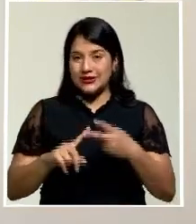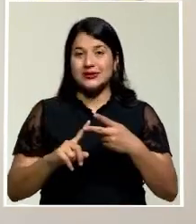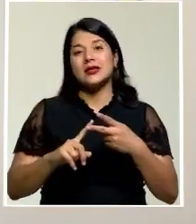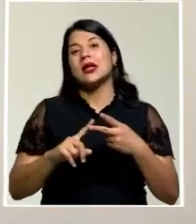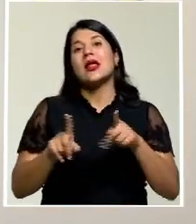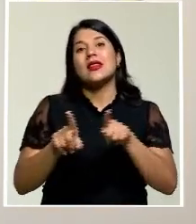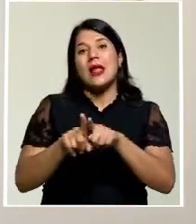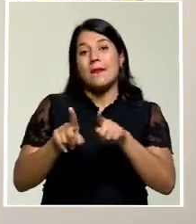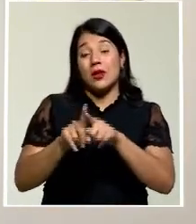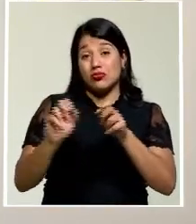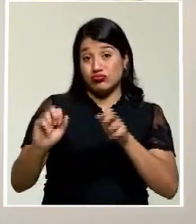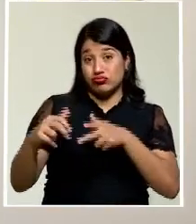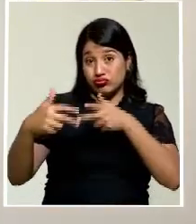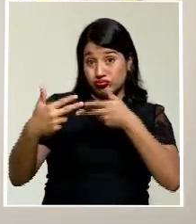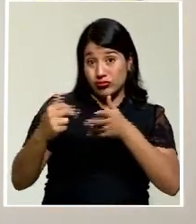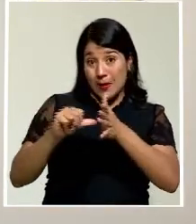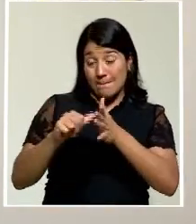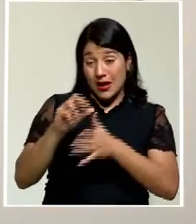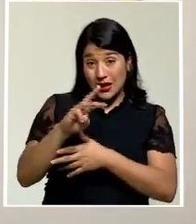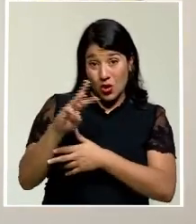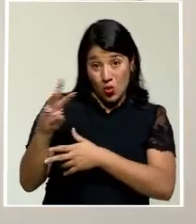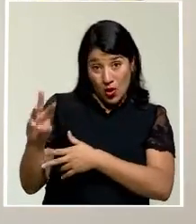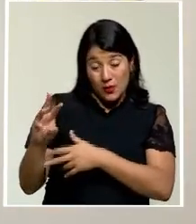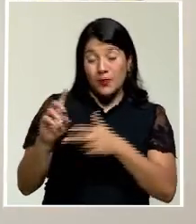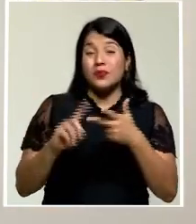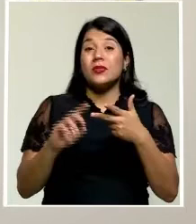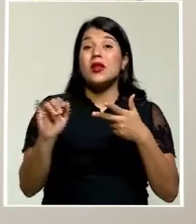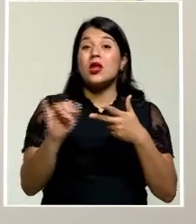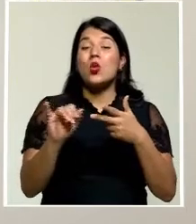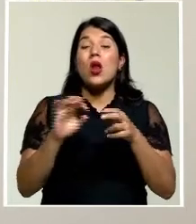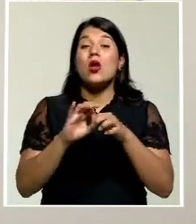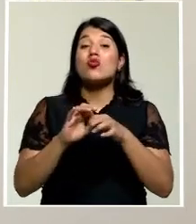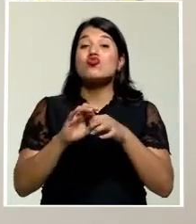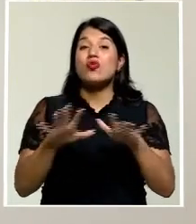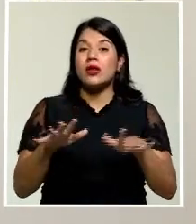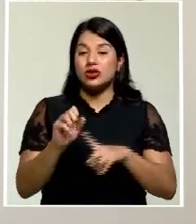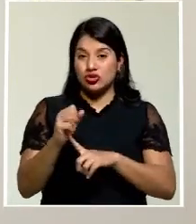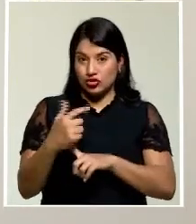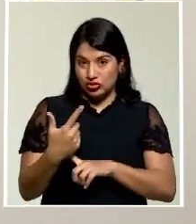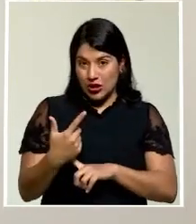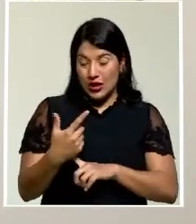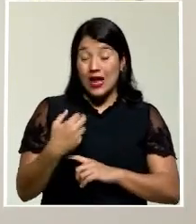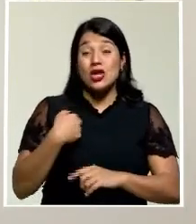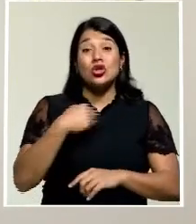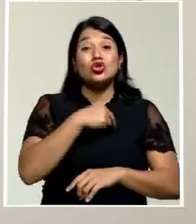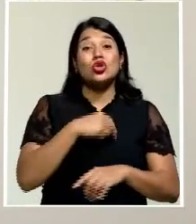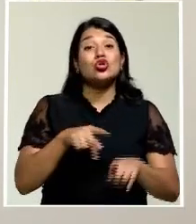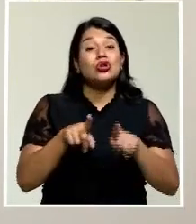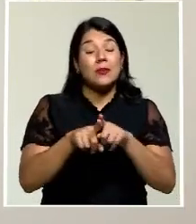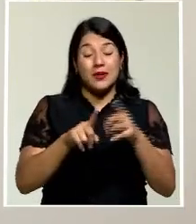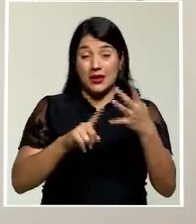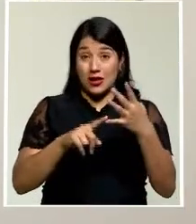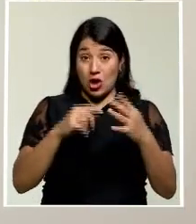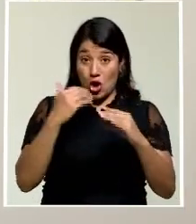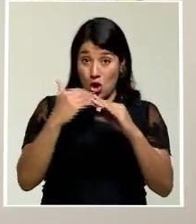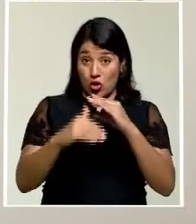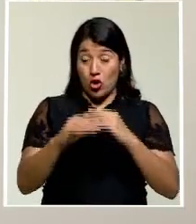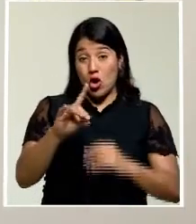medio de nuestra agencia virtual y nuestra página web, así como nuestras redes sociales. También tenemos la cuenta de correo electrónico